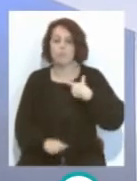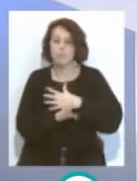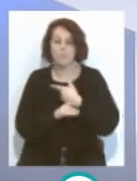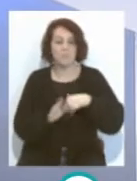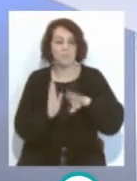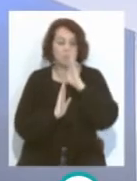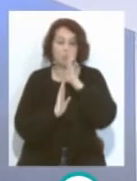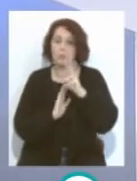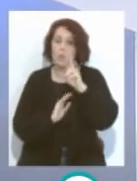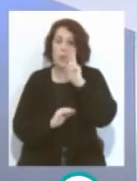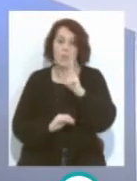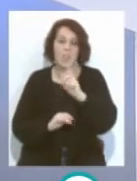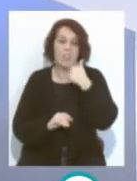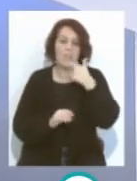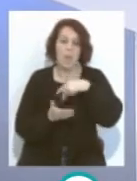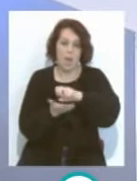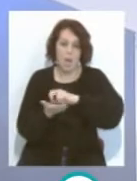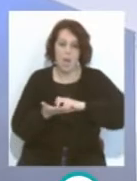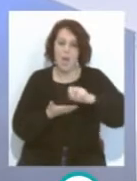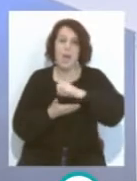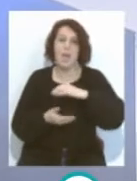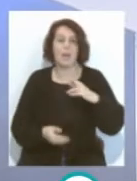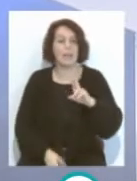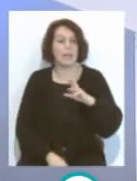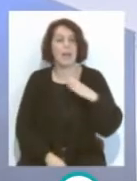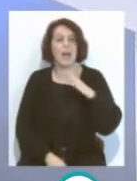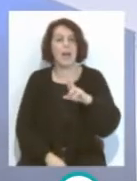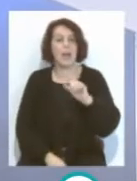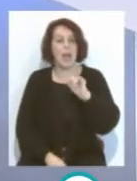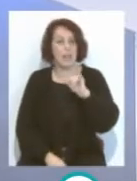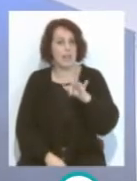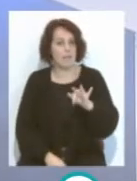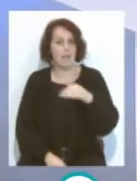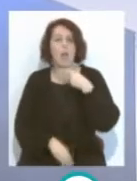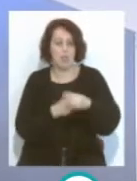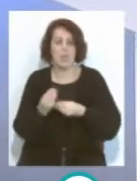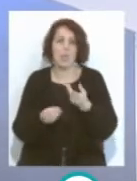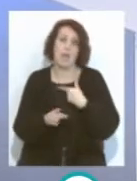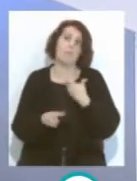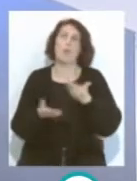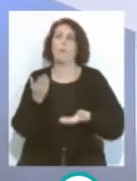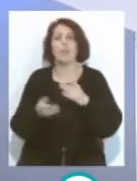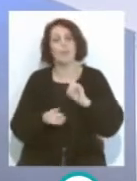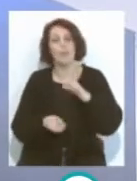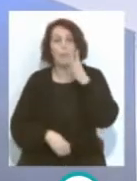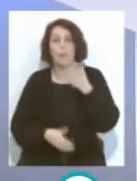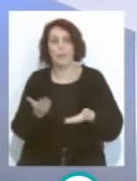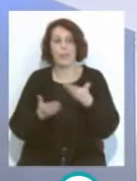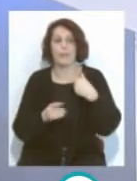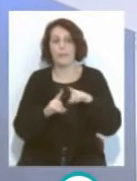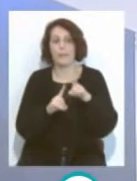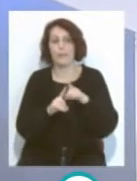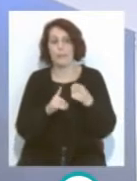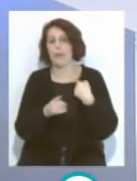también estaba adelante, atrás, arriba. Johan Cruyff sí lo hacía. Y salvando la distancia, no vamos a compararlo porque las comparaciones son